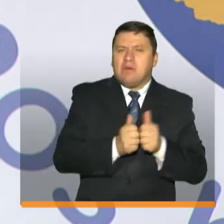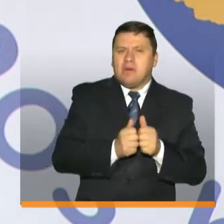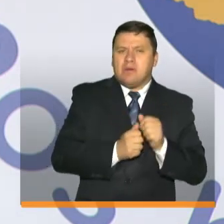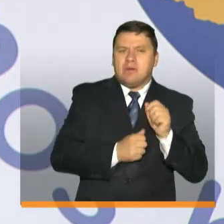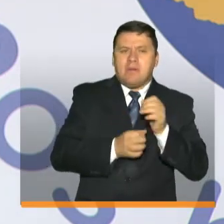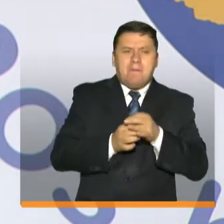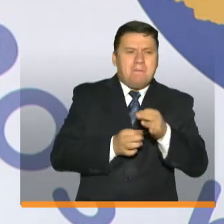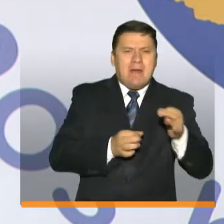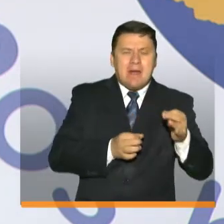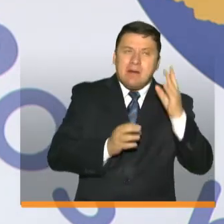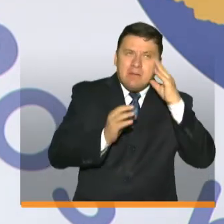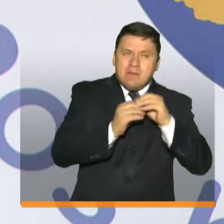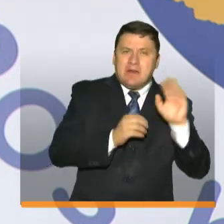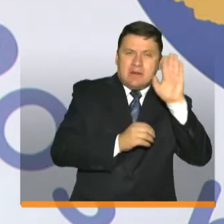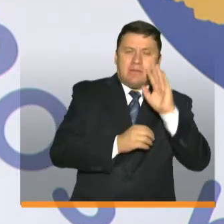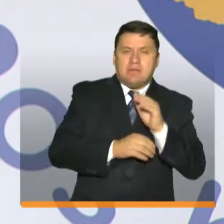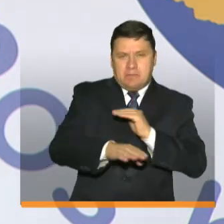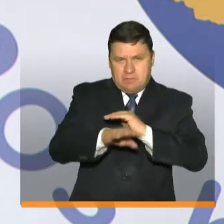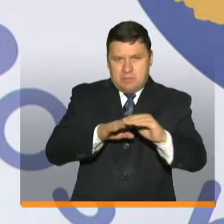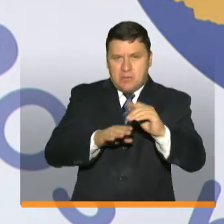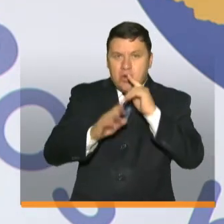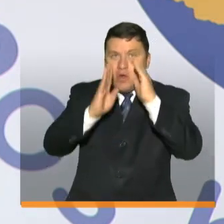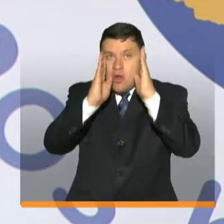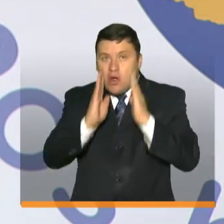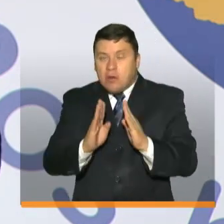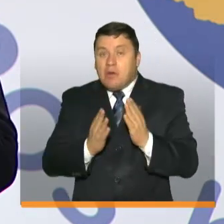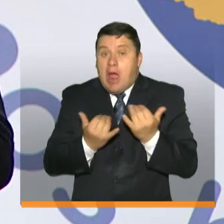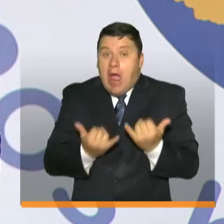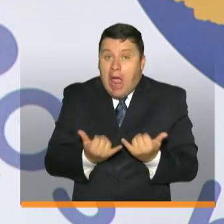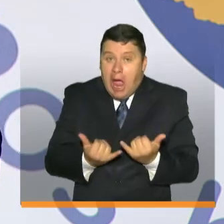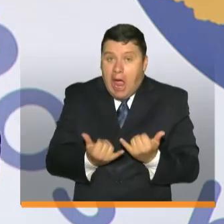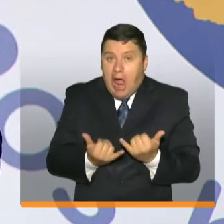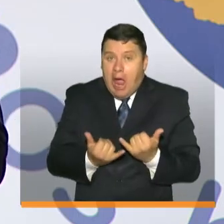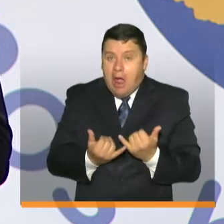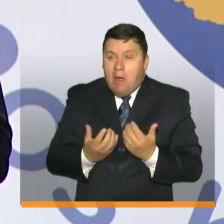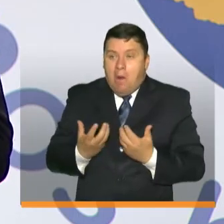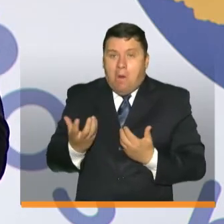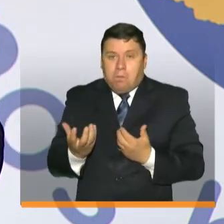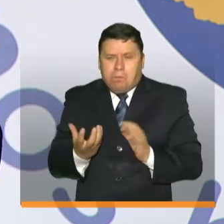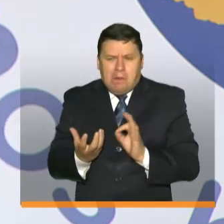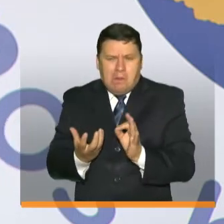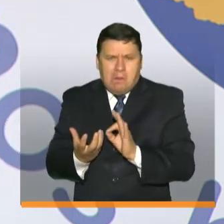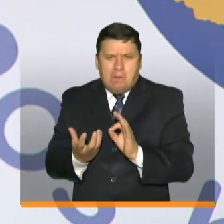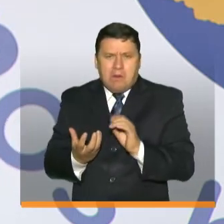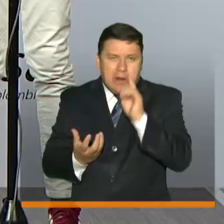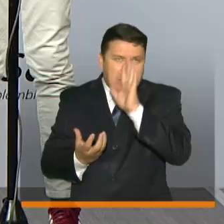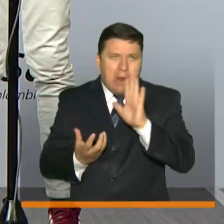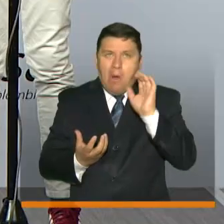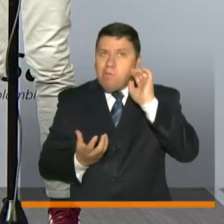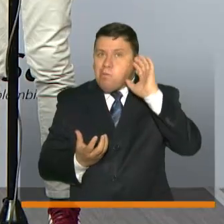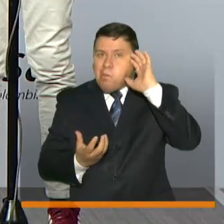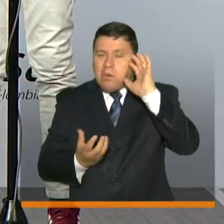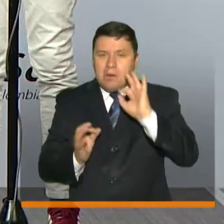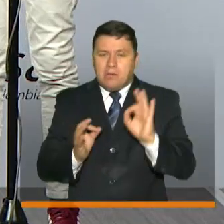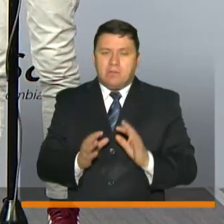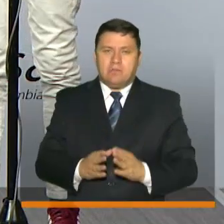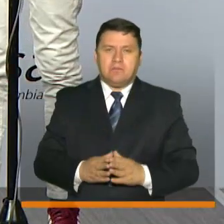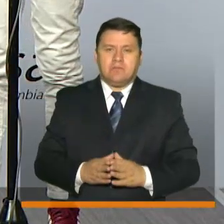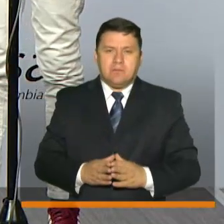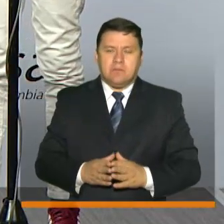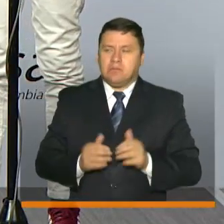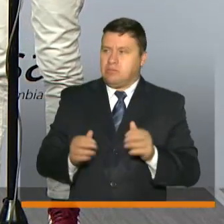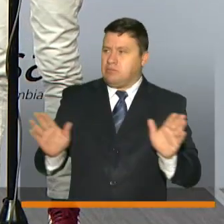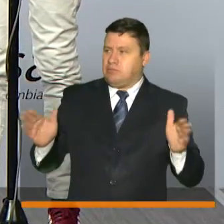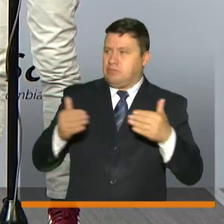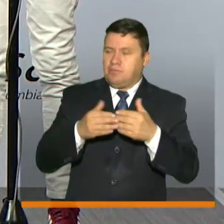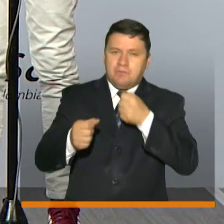los territorios entonces los invitamos a estar alerta en este momento estamos ya en un despliegue en todo el territorio nacional así